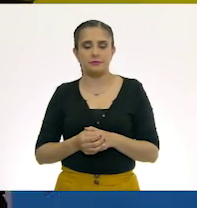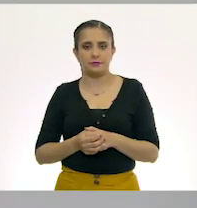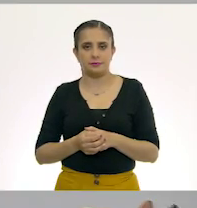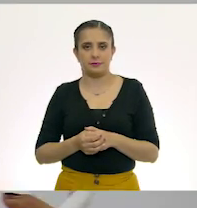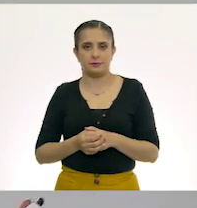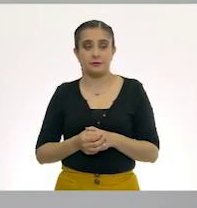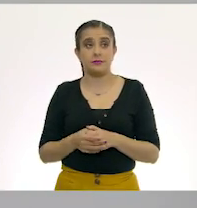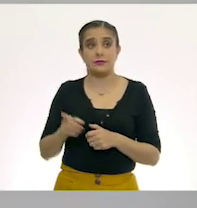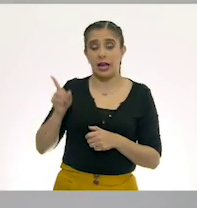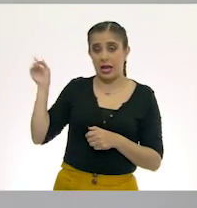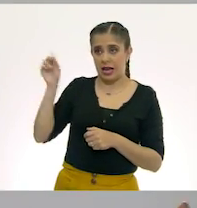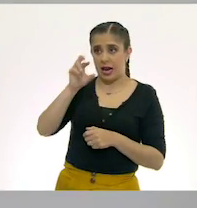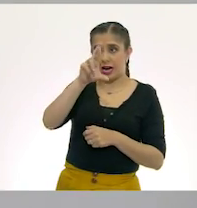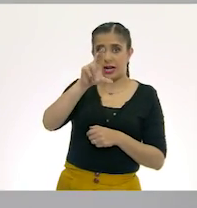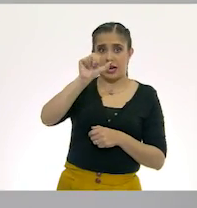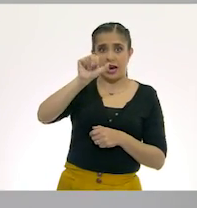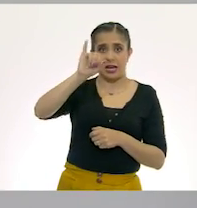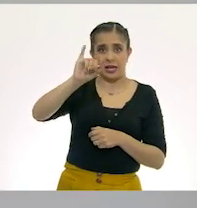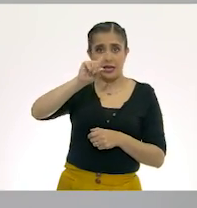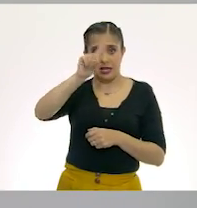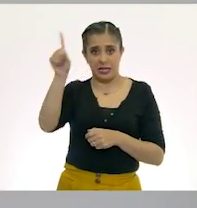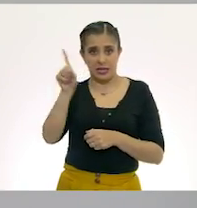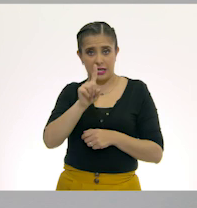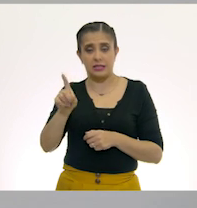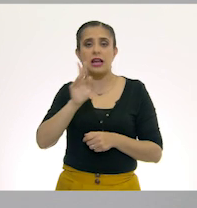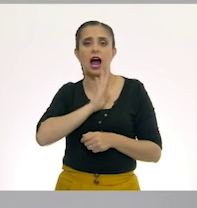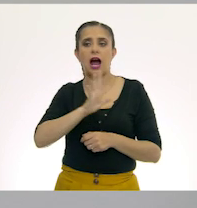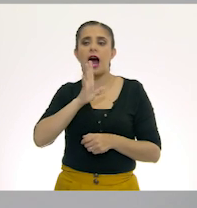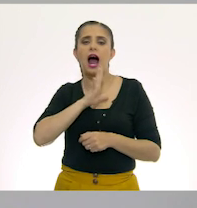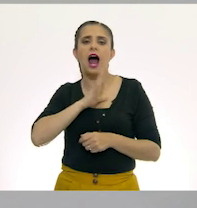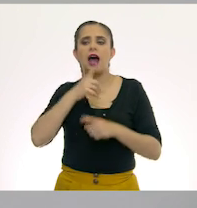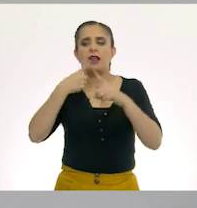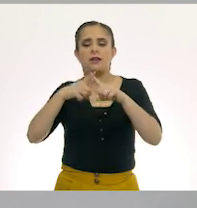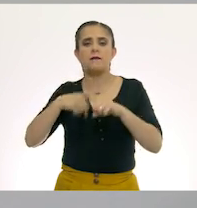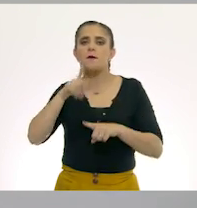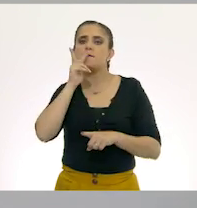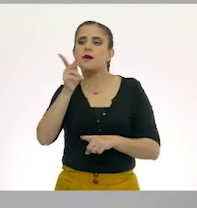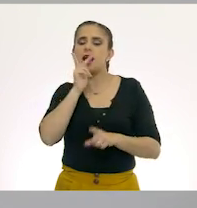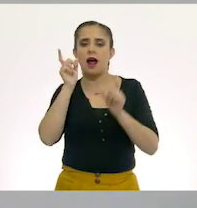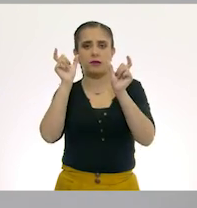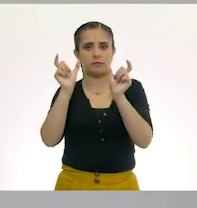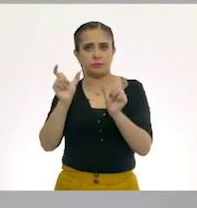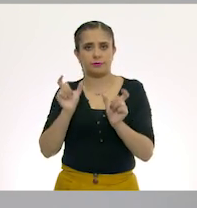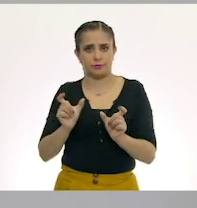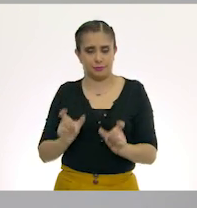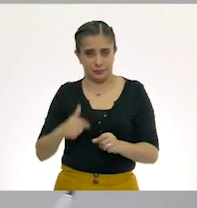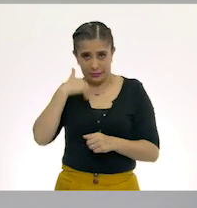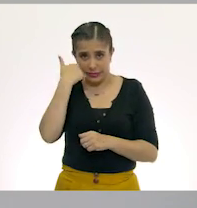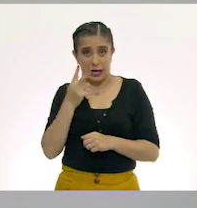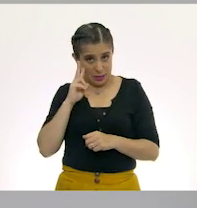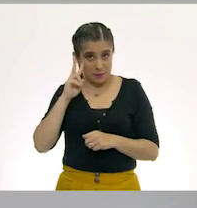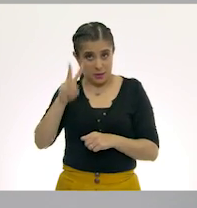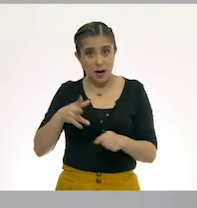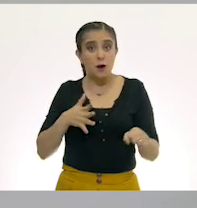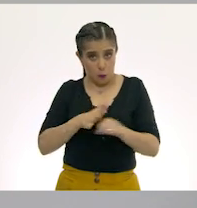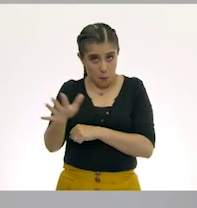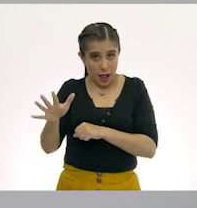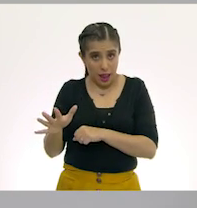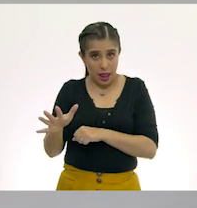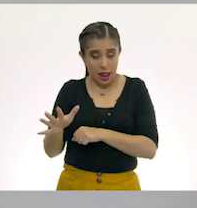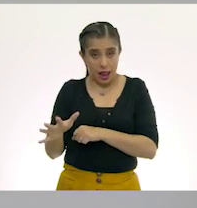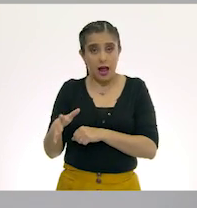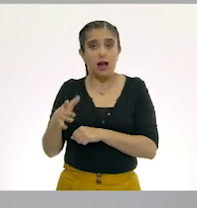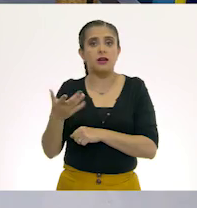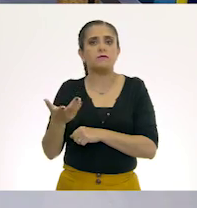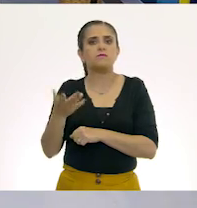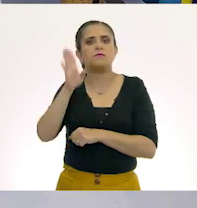Y de esta raíz salen una serie de palabras. ¿Te parece si buscamos algunas de las palabras que puedan salir? O sea, que